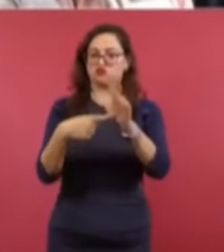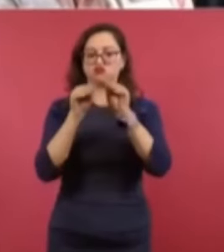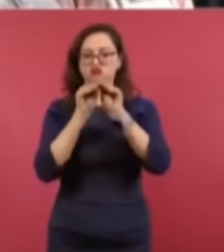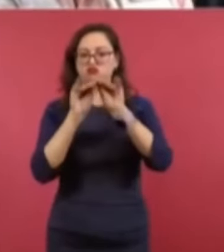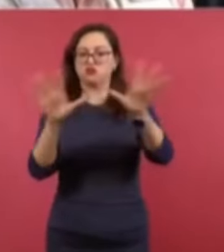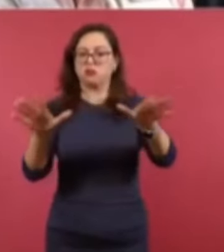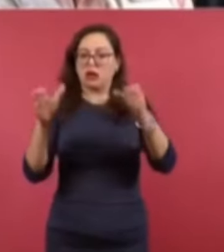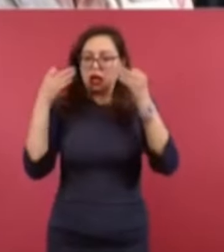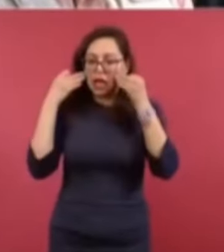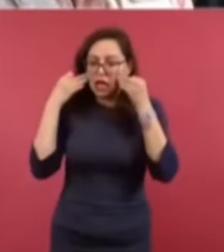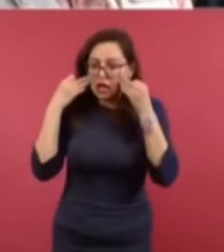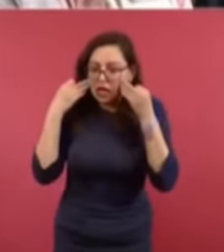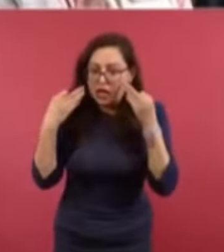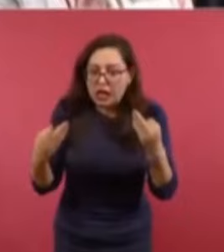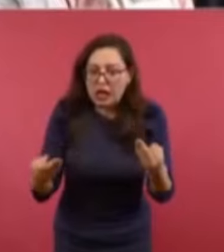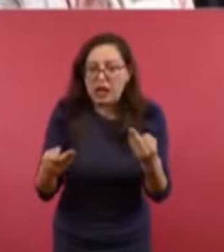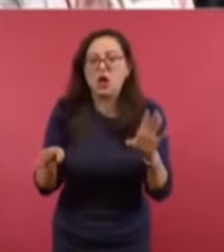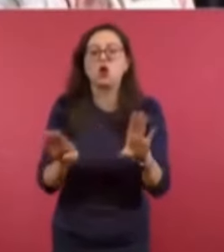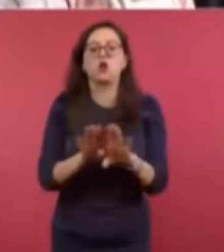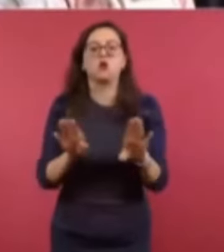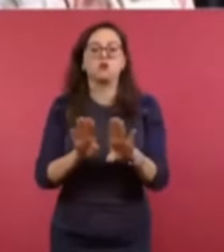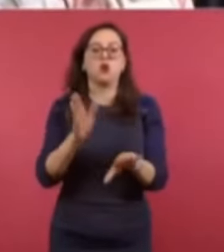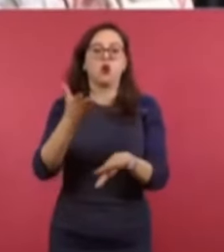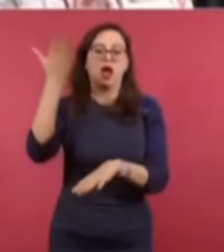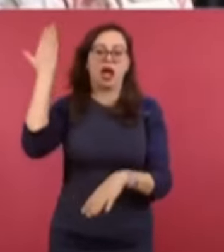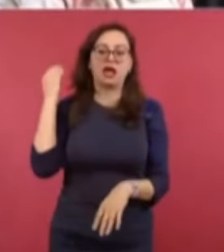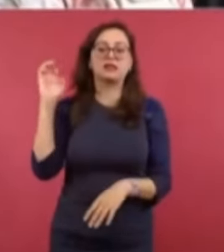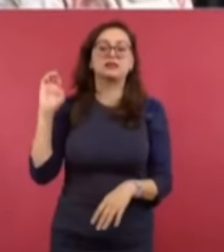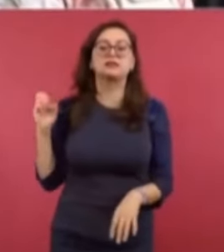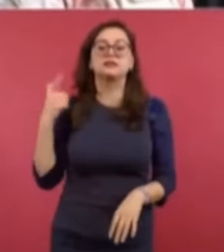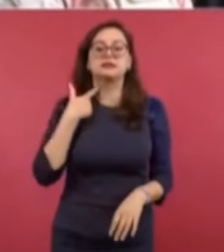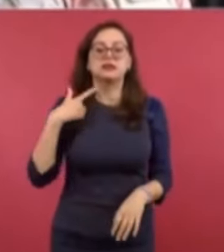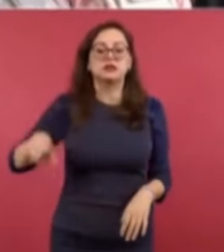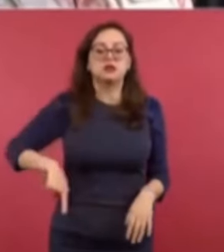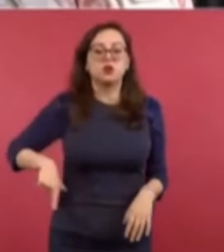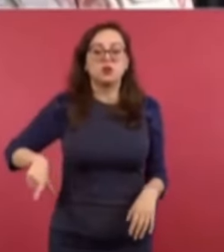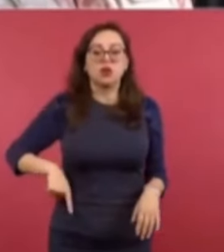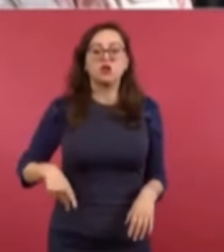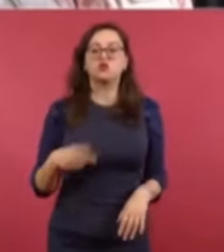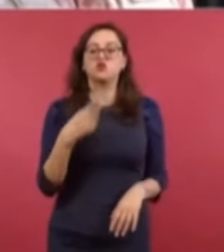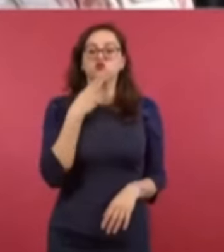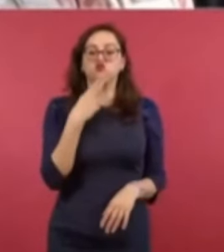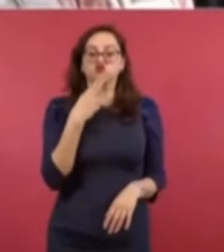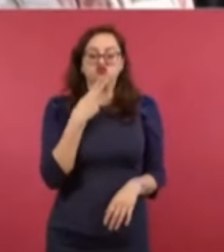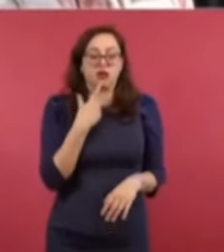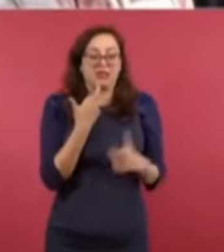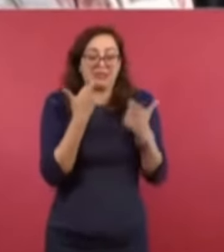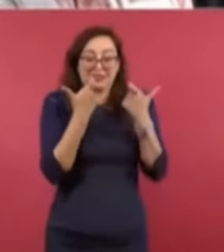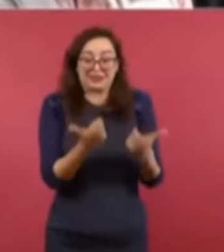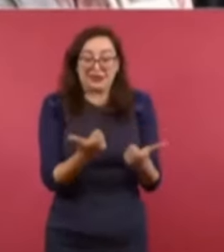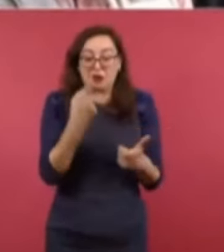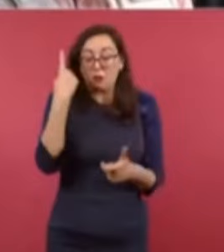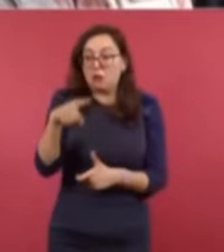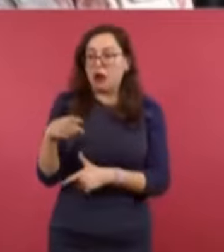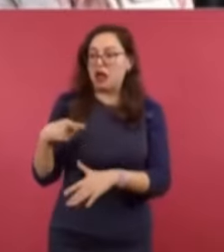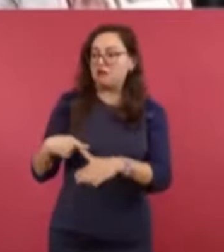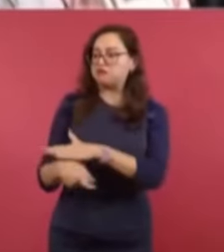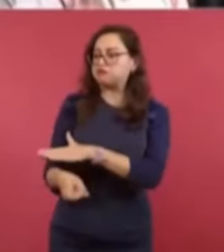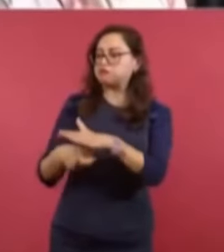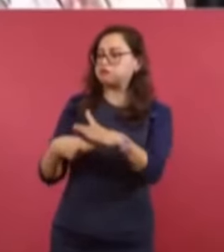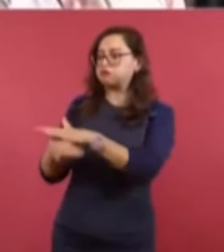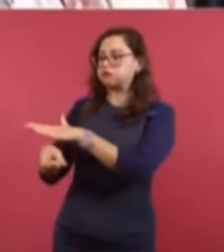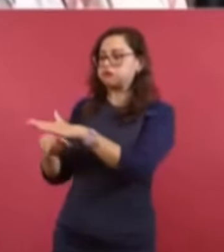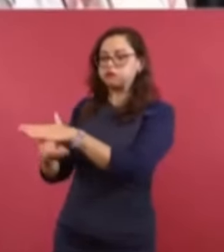presidente, cómo operaba el viejo régimen, cómo utilizaban los recursos públicos para corromper,